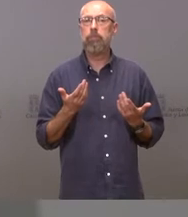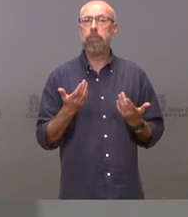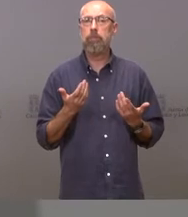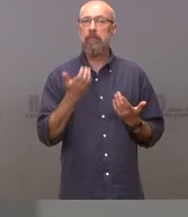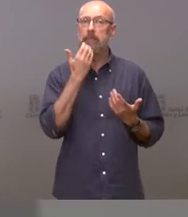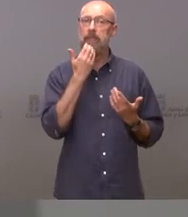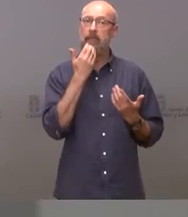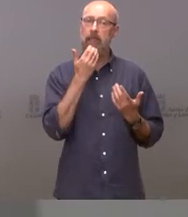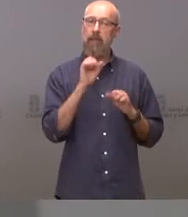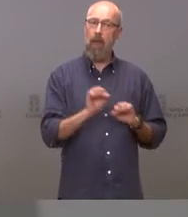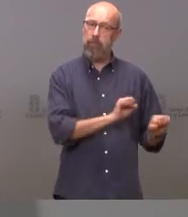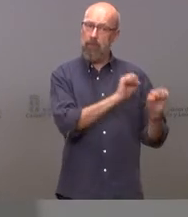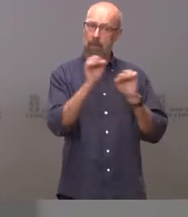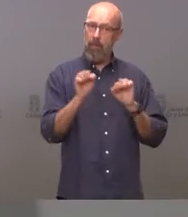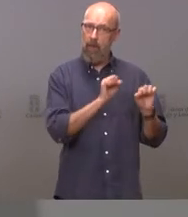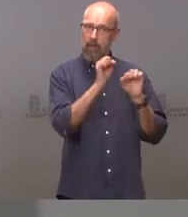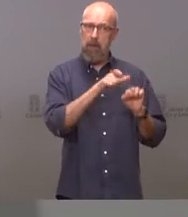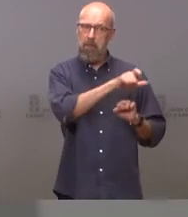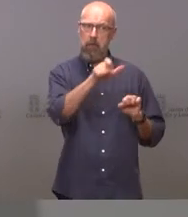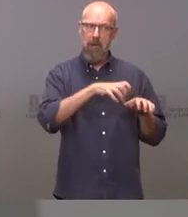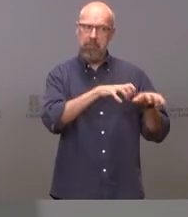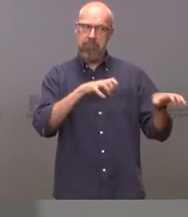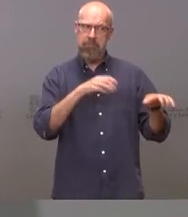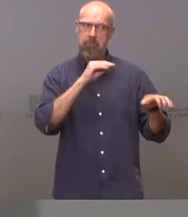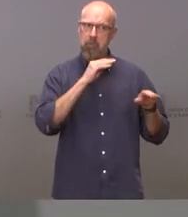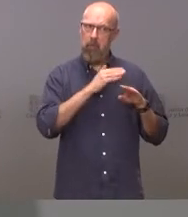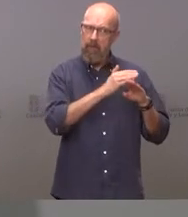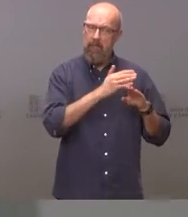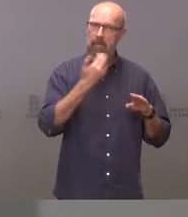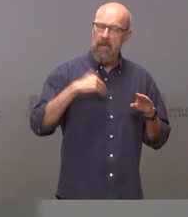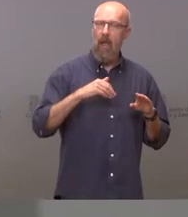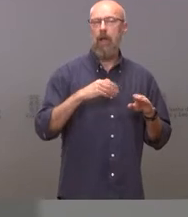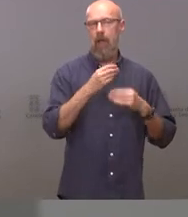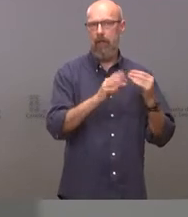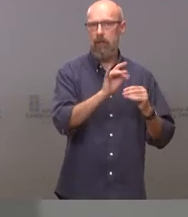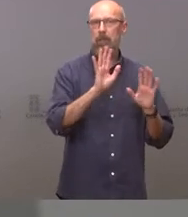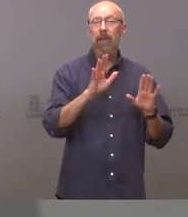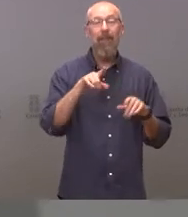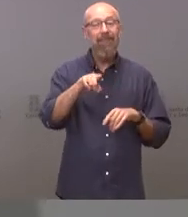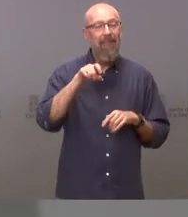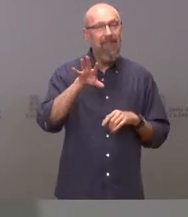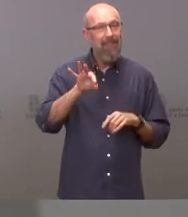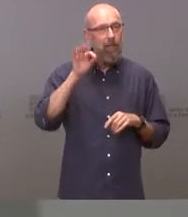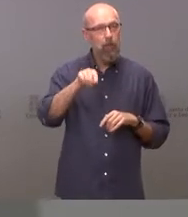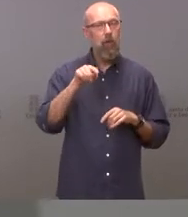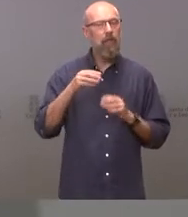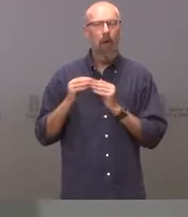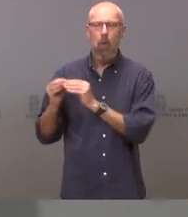inmunización sea suficiente poder avanzar pero queremos que esa decisión sea una decisión unánime